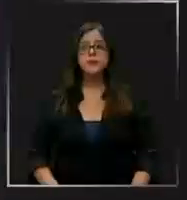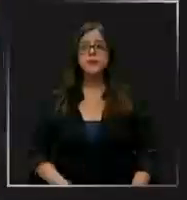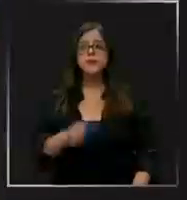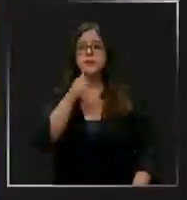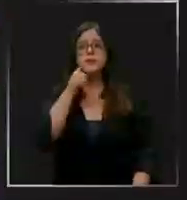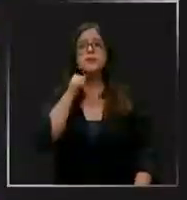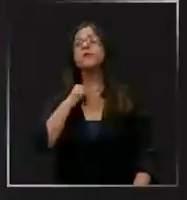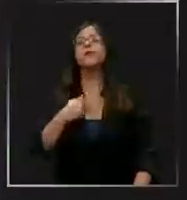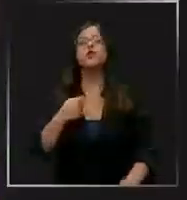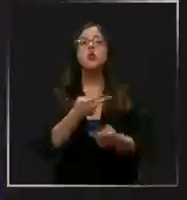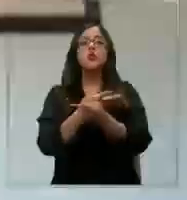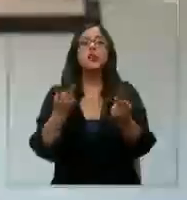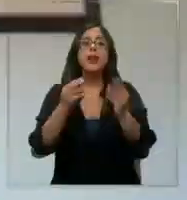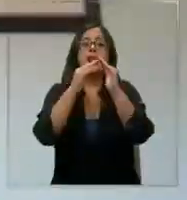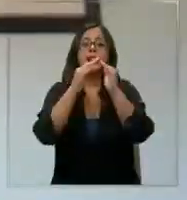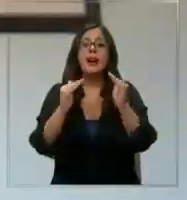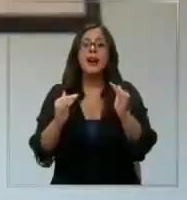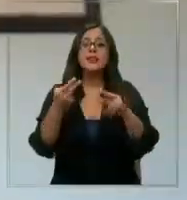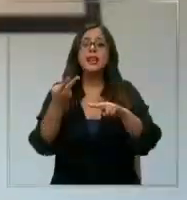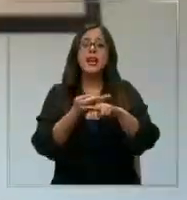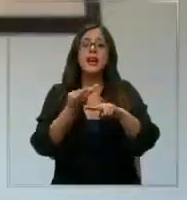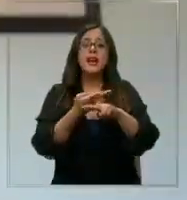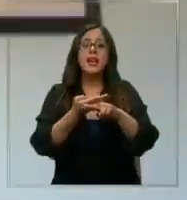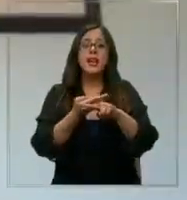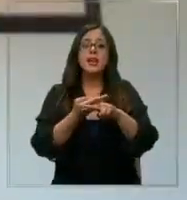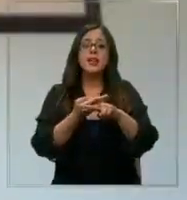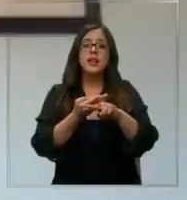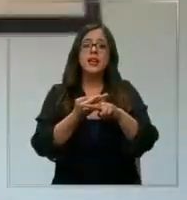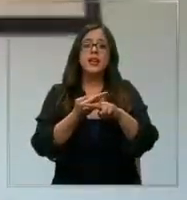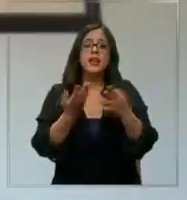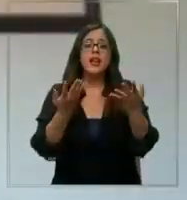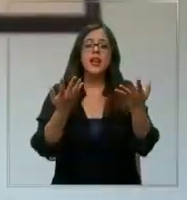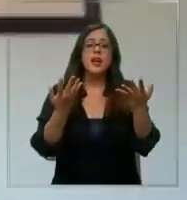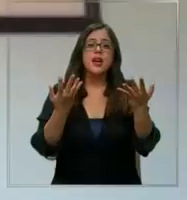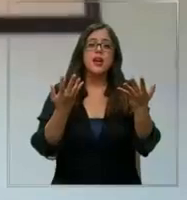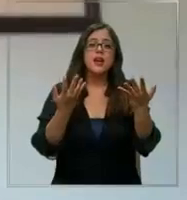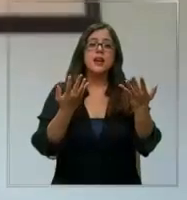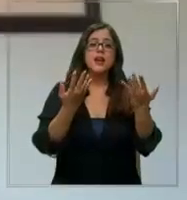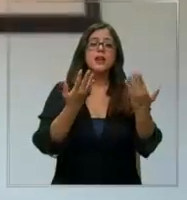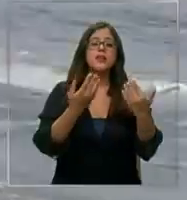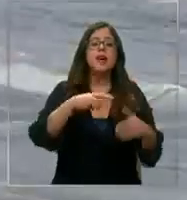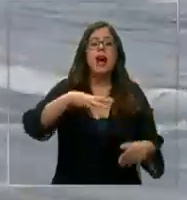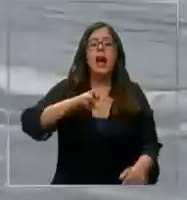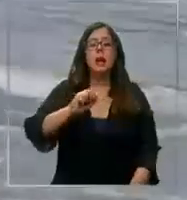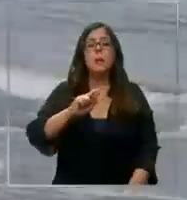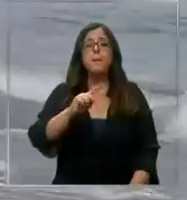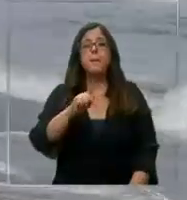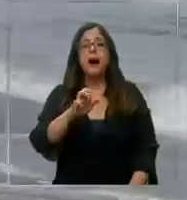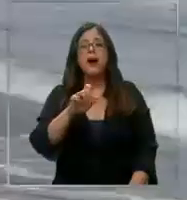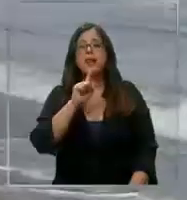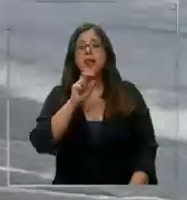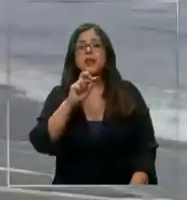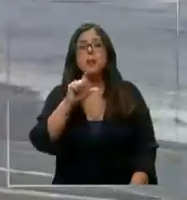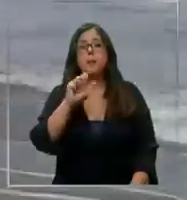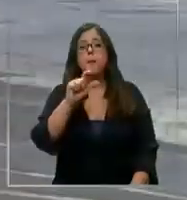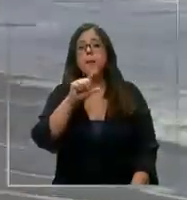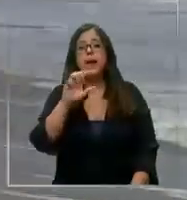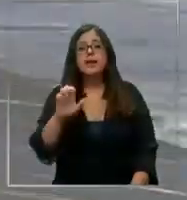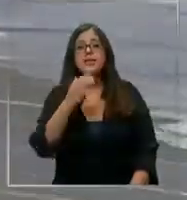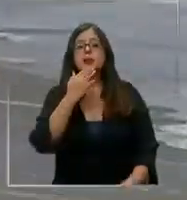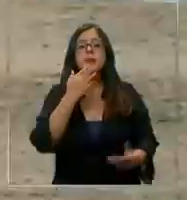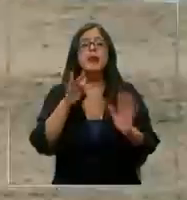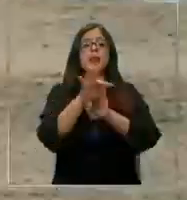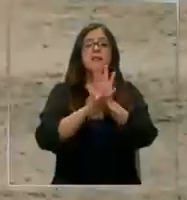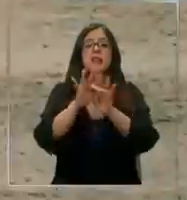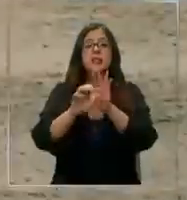Publiqué la casa en arriendo en páginas de Facebook, en Marketplace. Por primera vez, Karina publica